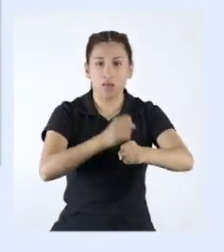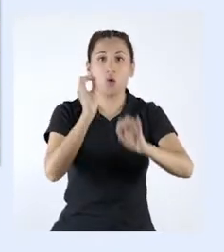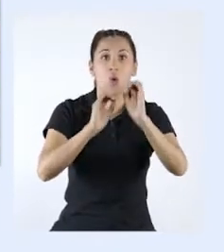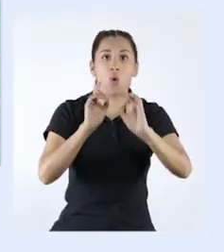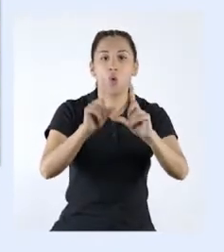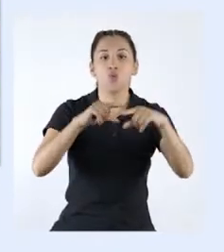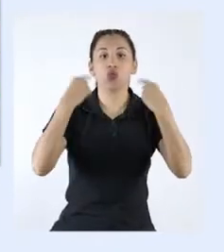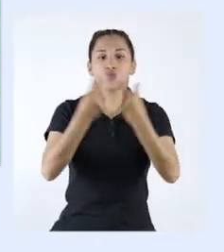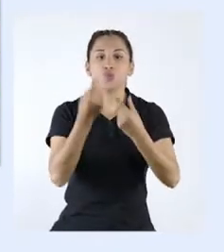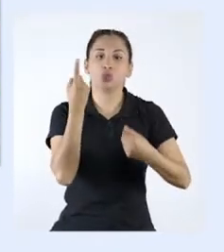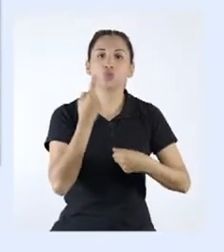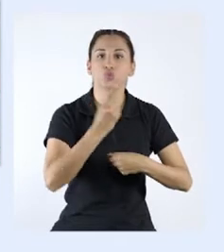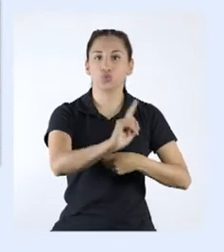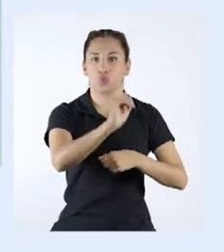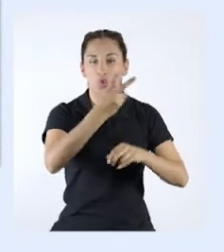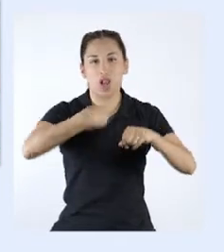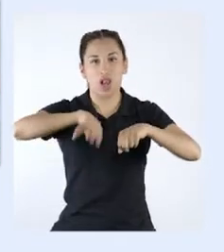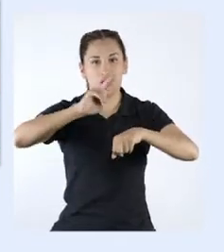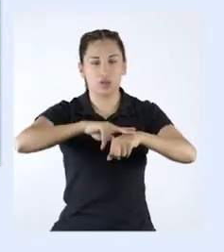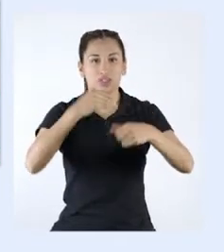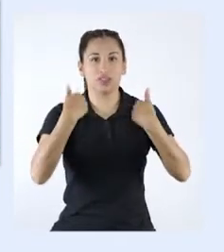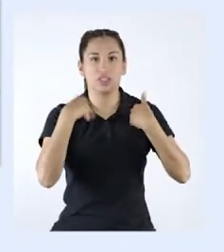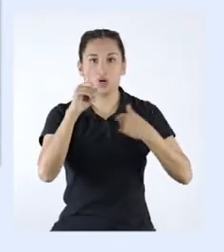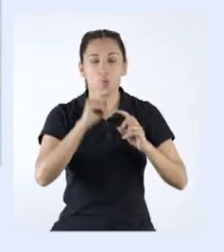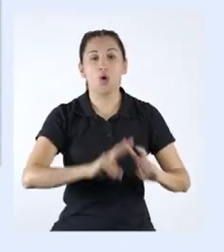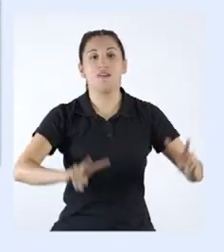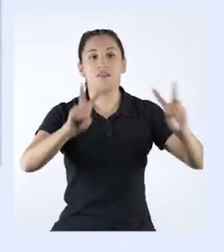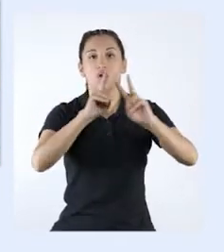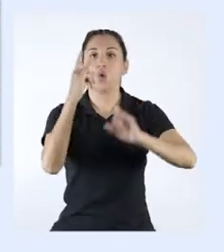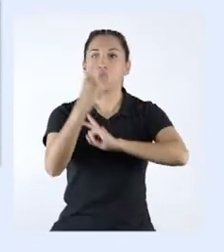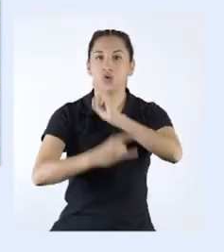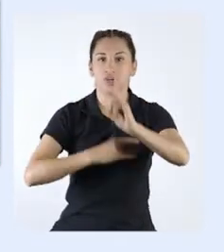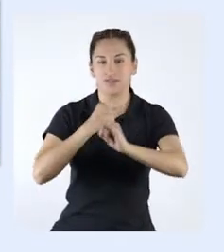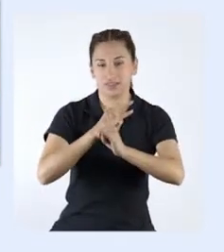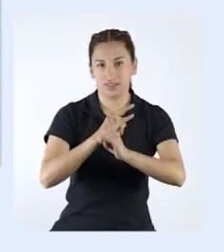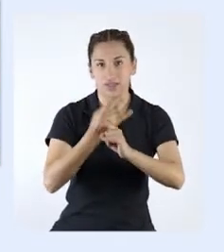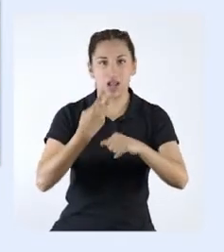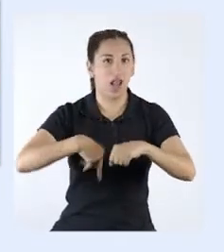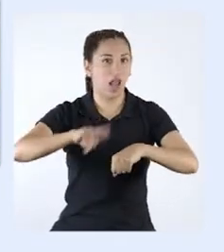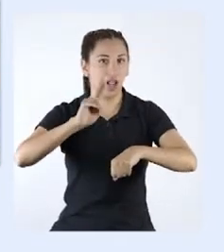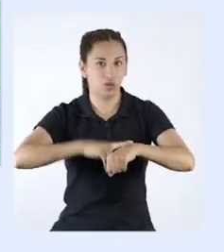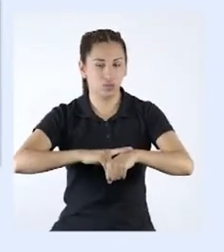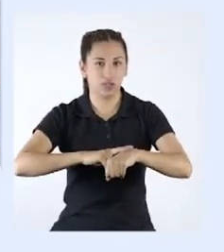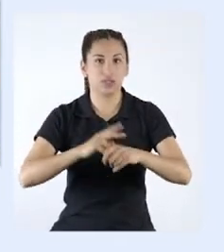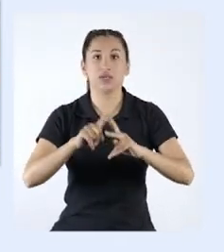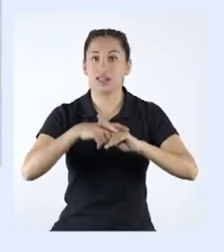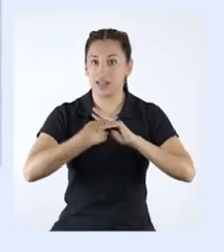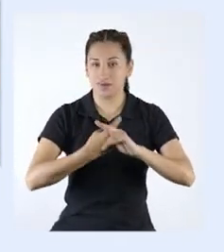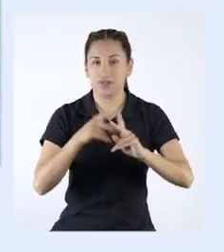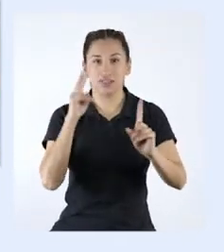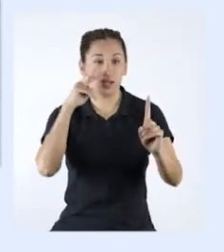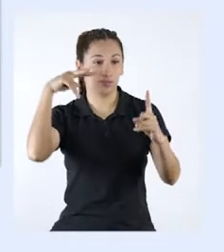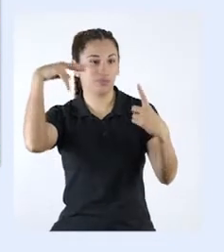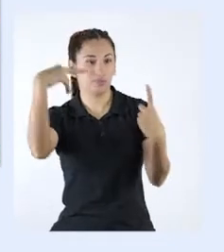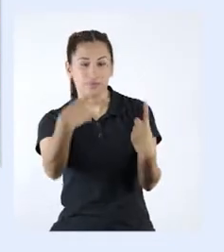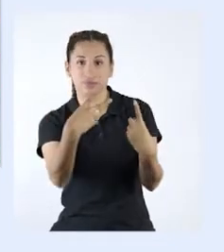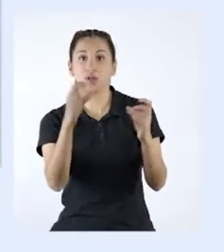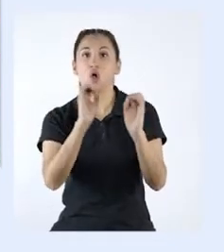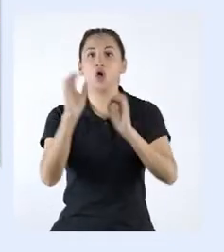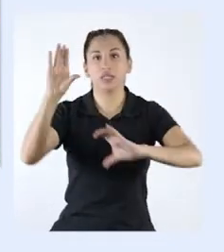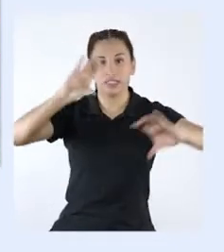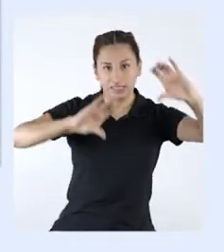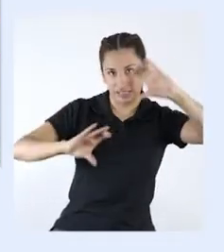o por grupos de esas formaciones que tengan un valor universal excepcional desde el punto de vista